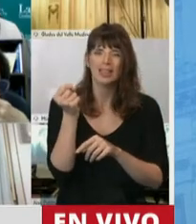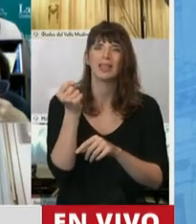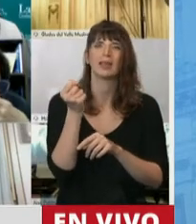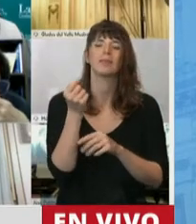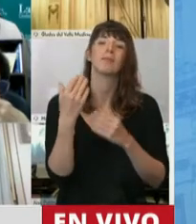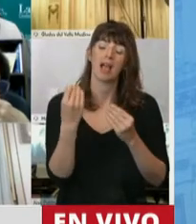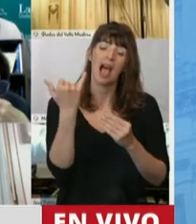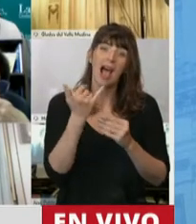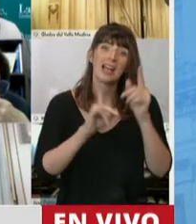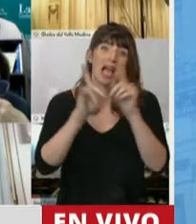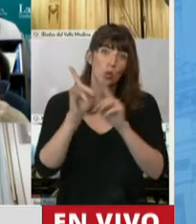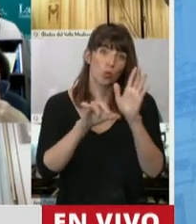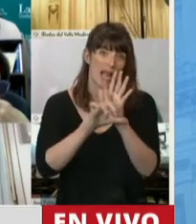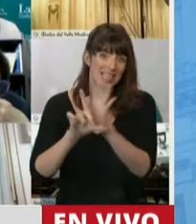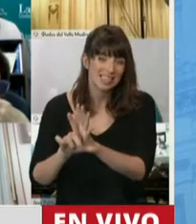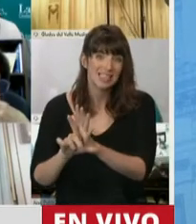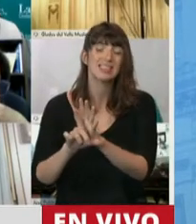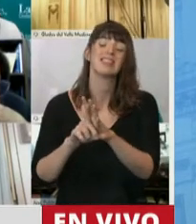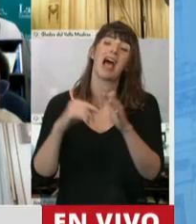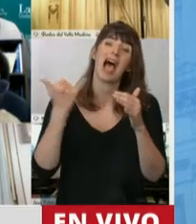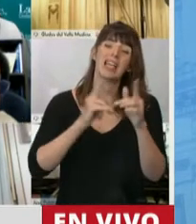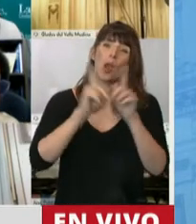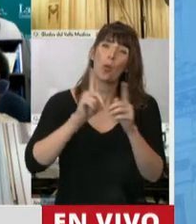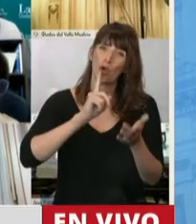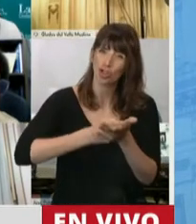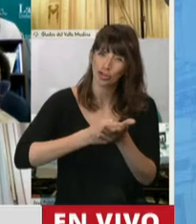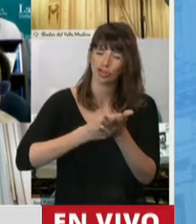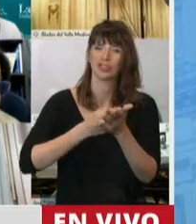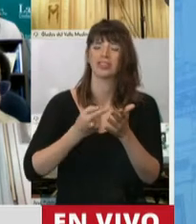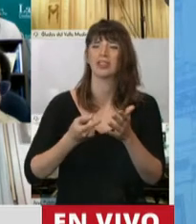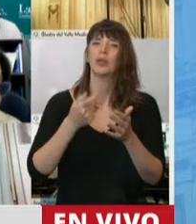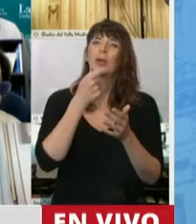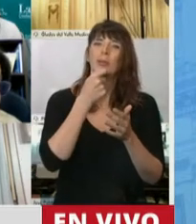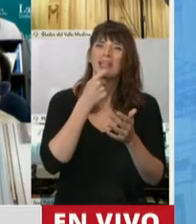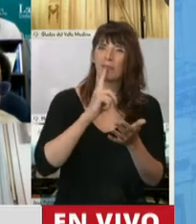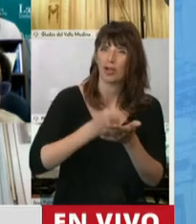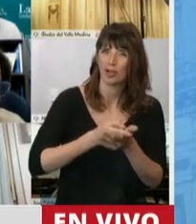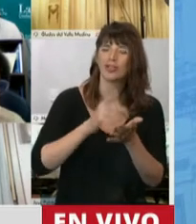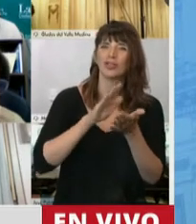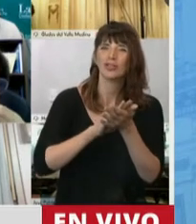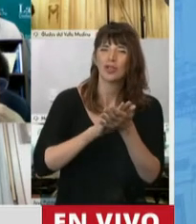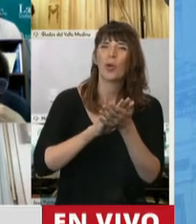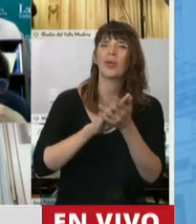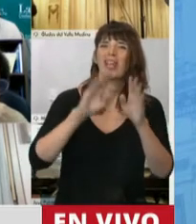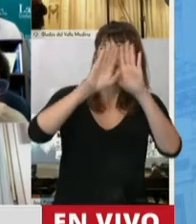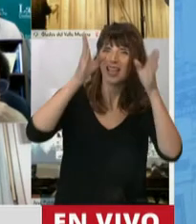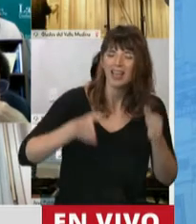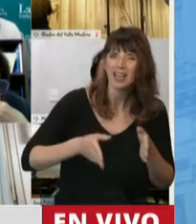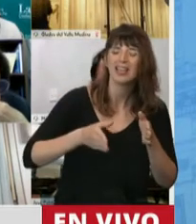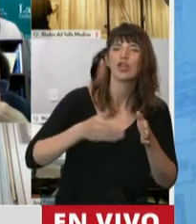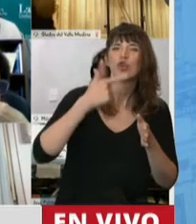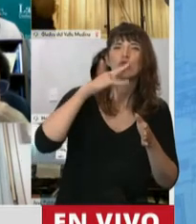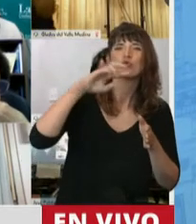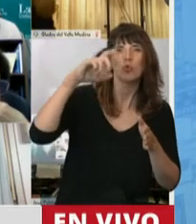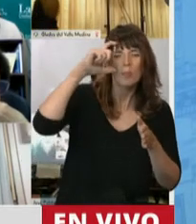hay algunas normativas, algunas resoluciones, como la resolución de la superintendencia del riesgo de trabajo, la